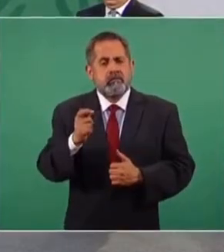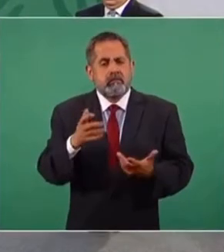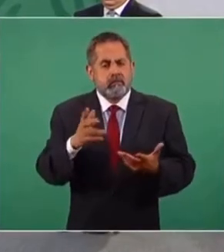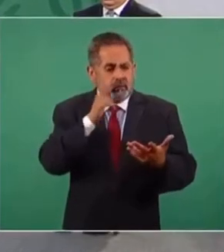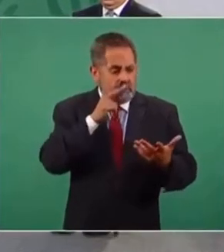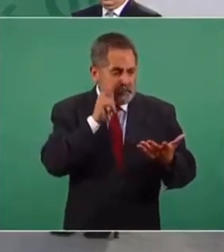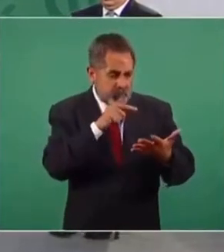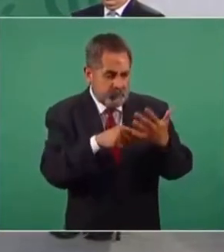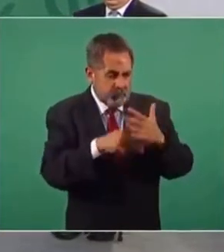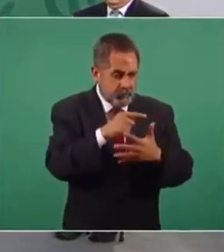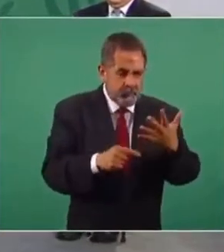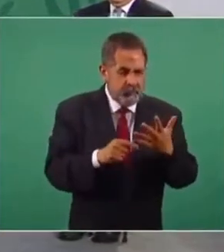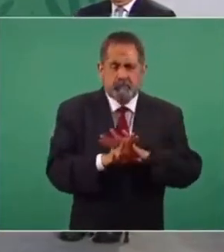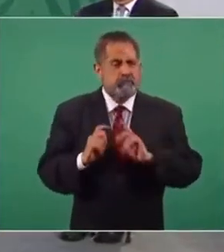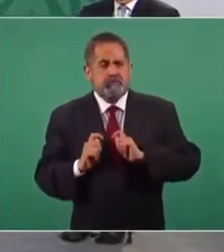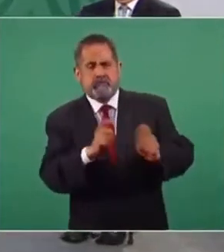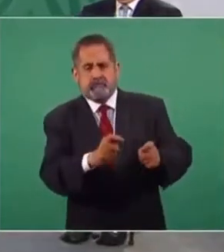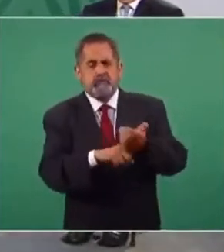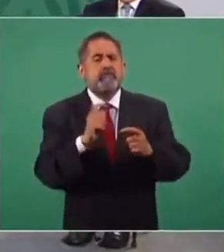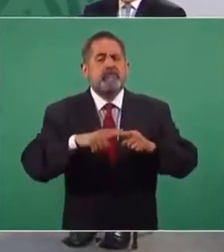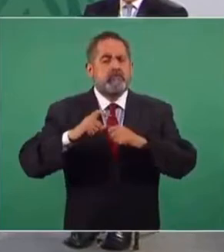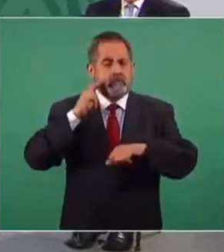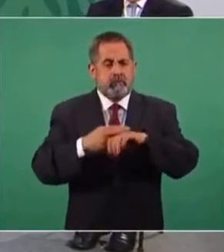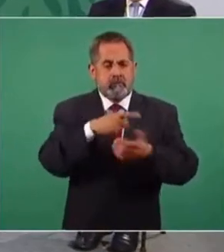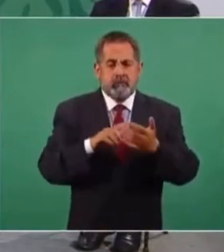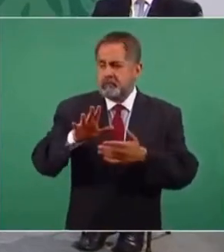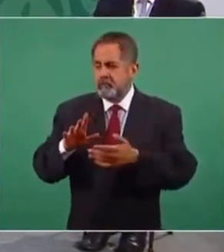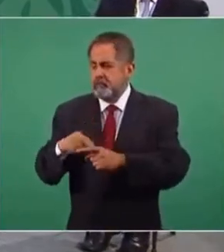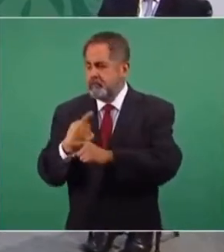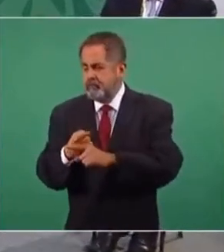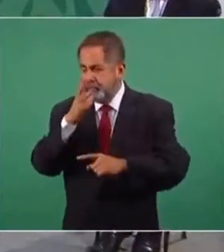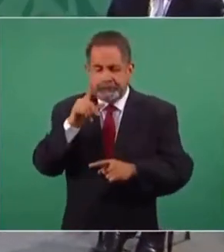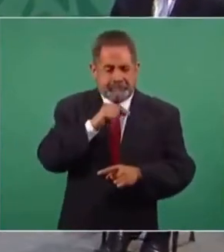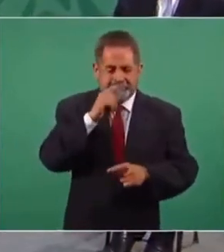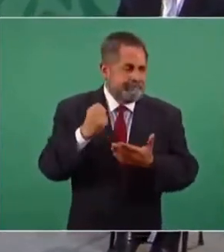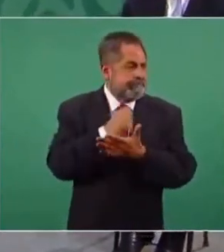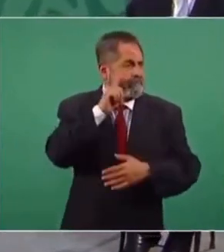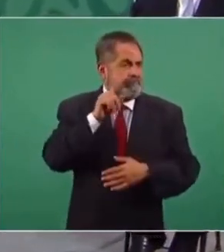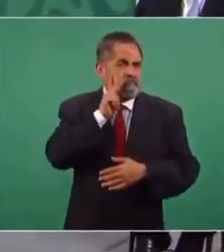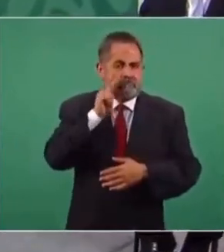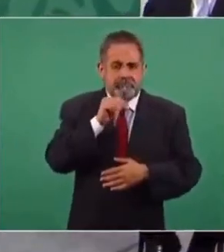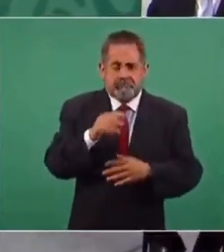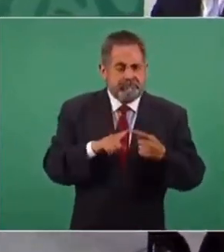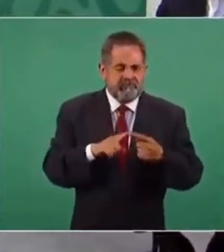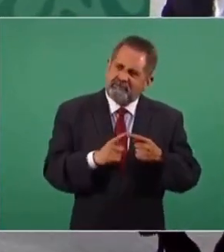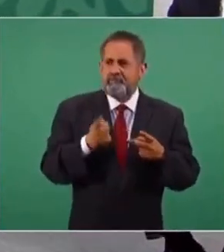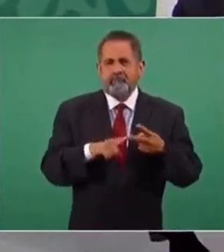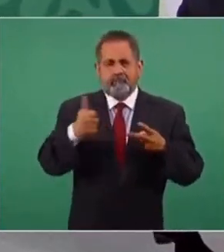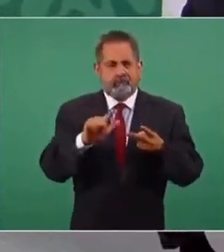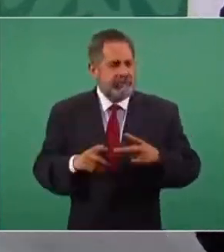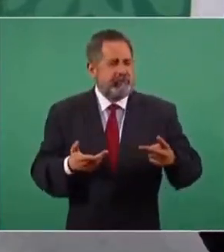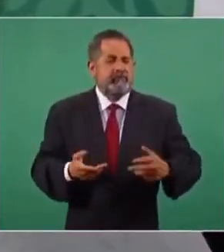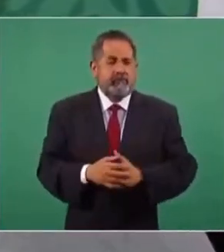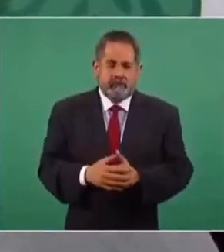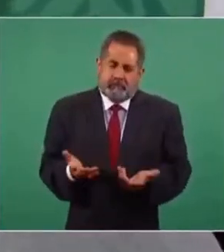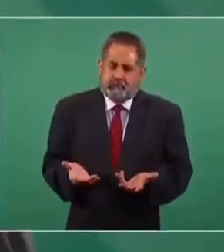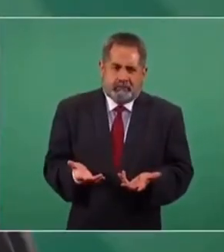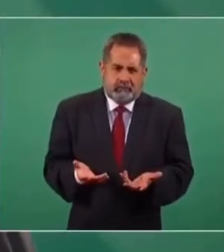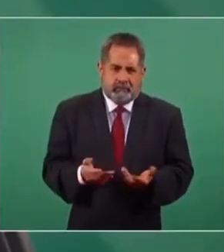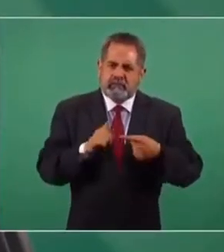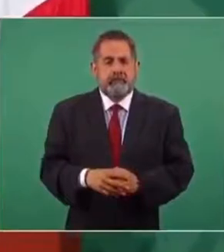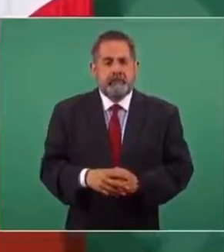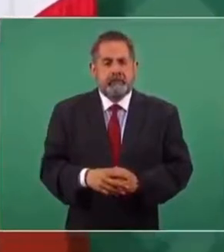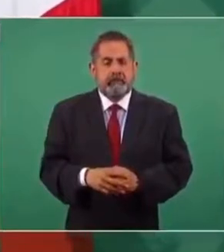Al no haber elementos sobre este caso, ¿se traslada la presunta violación a otro delito? Pues no,